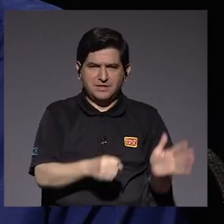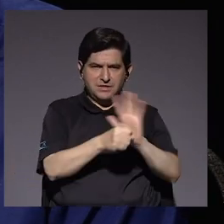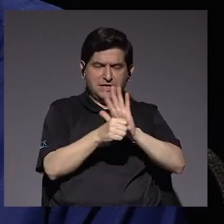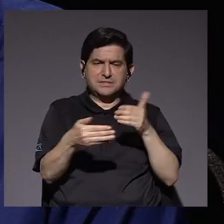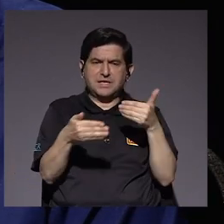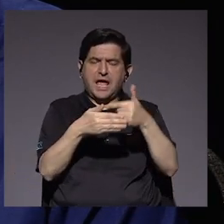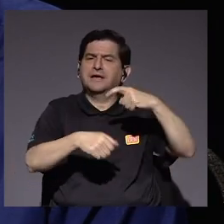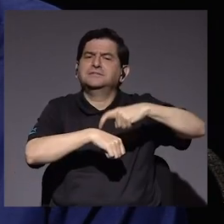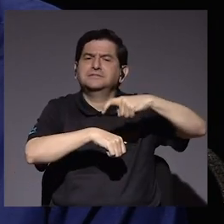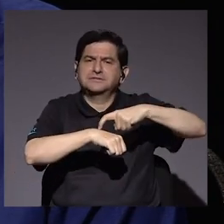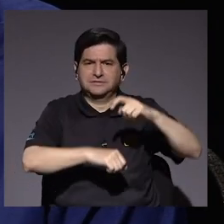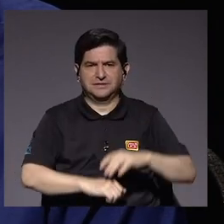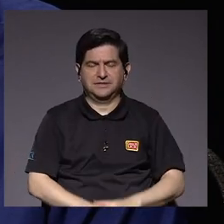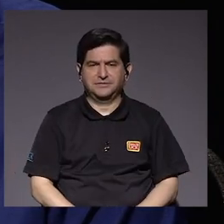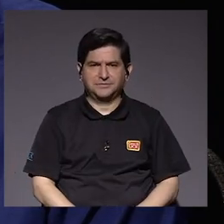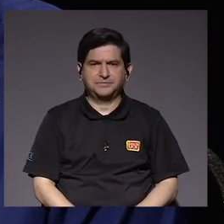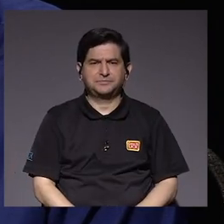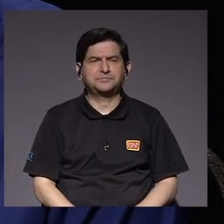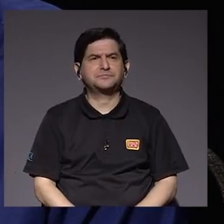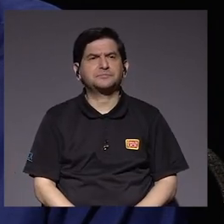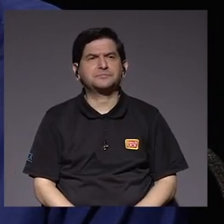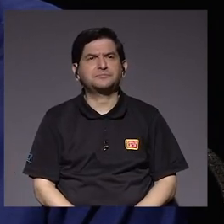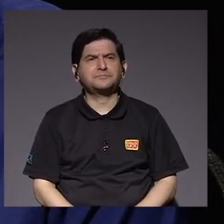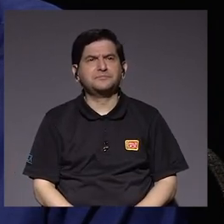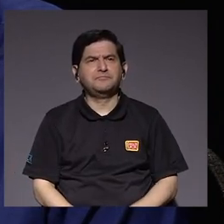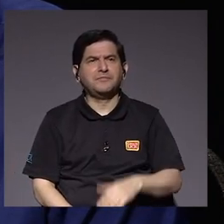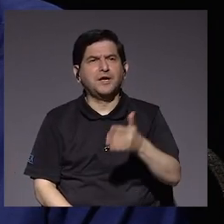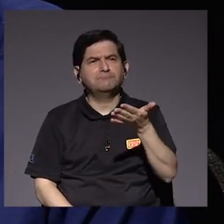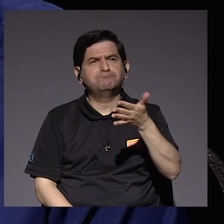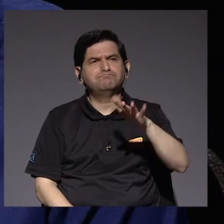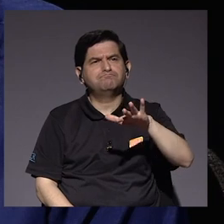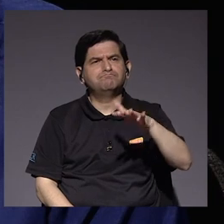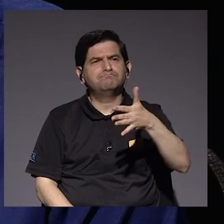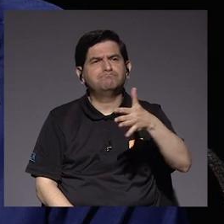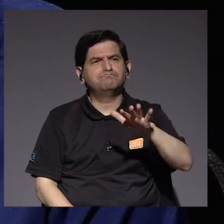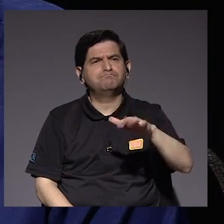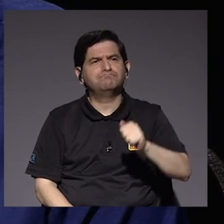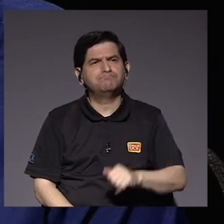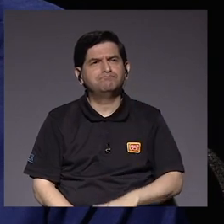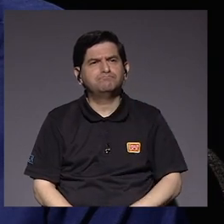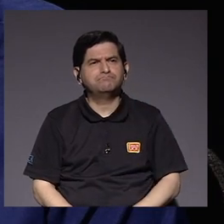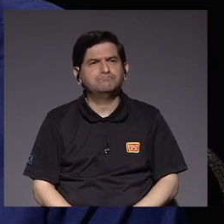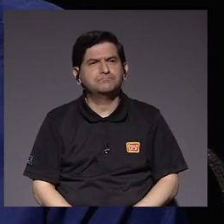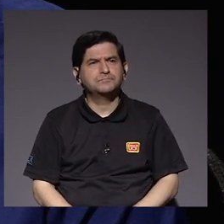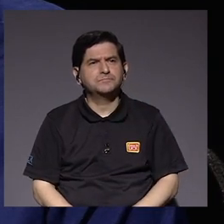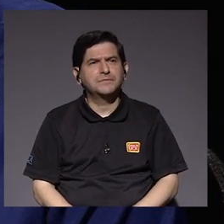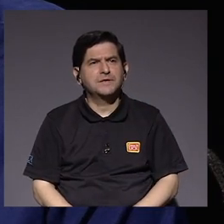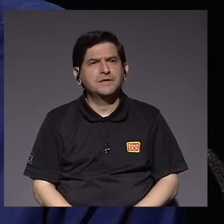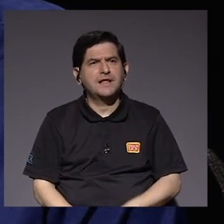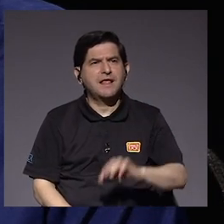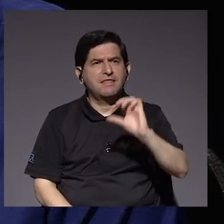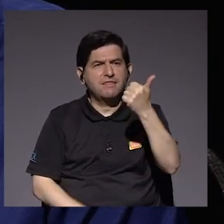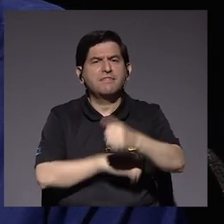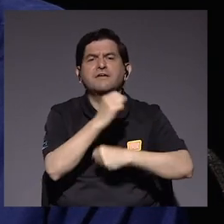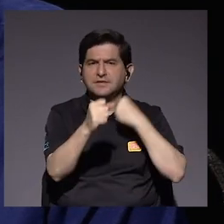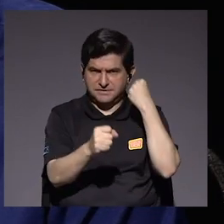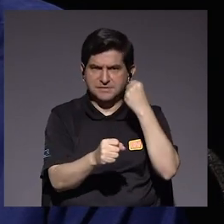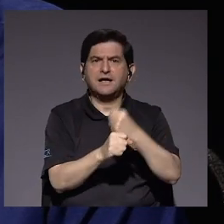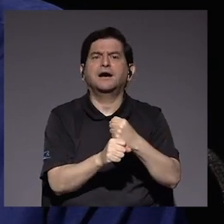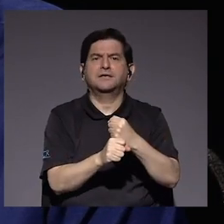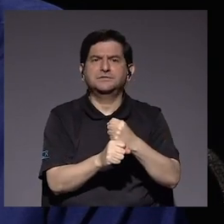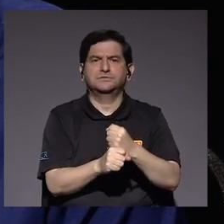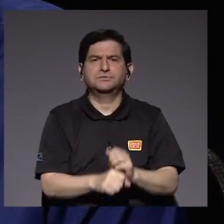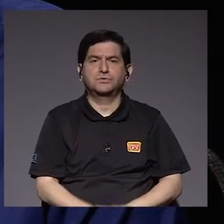recientemente. Hace alrededor de un poco más de 10 años